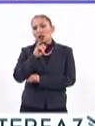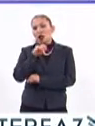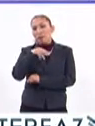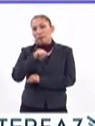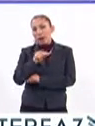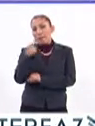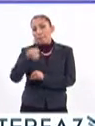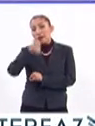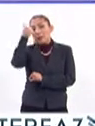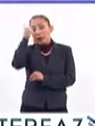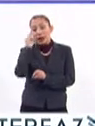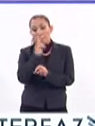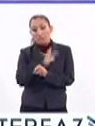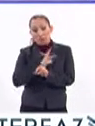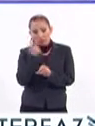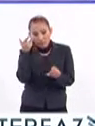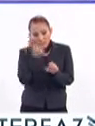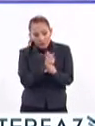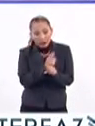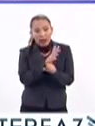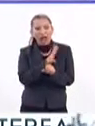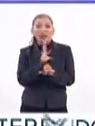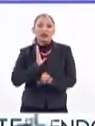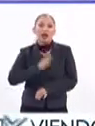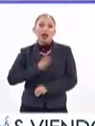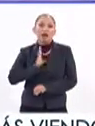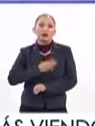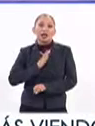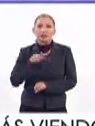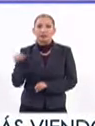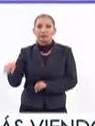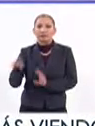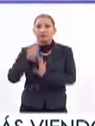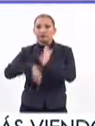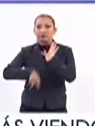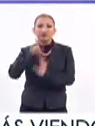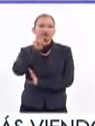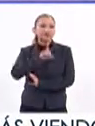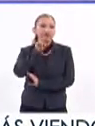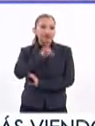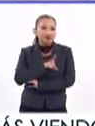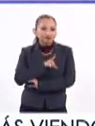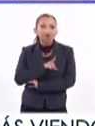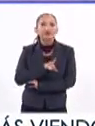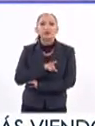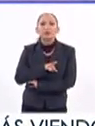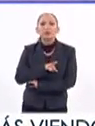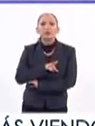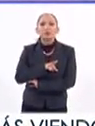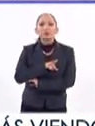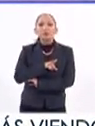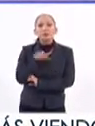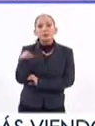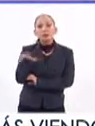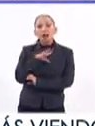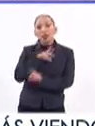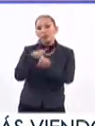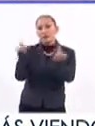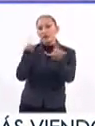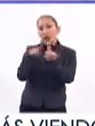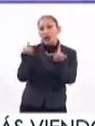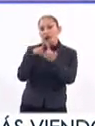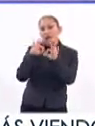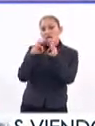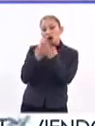primer virus identificado que provoca cáncer, en este caso cérvico uterino, y bueno, hay diferentes